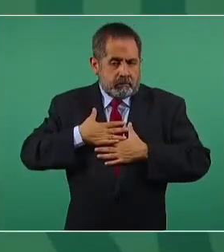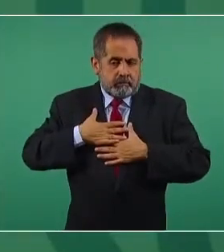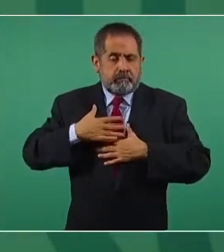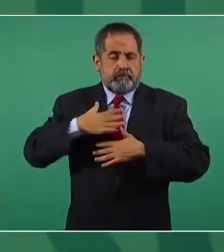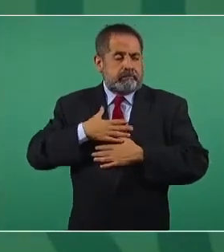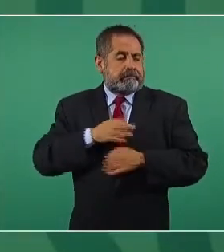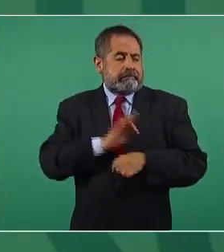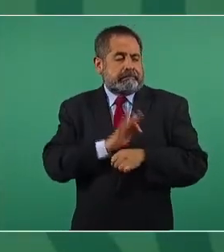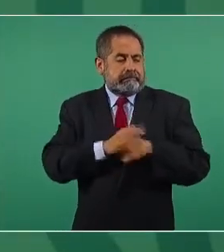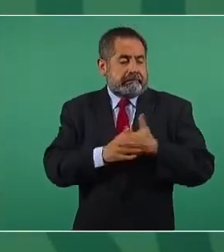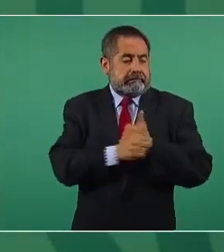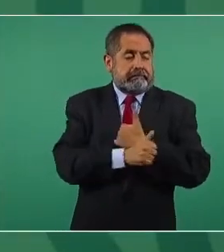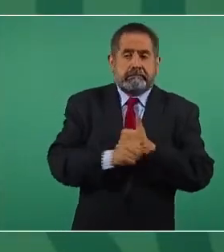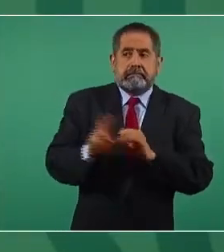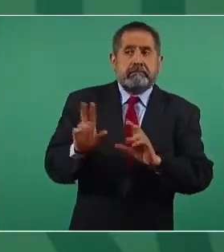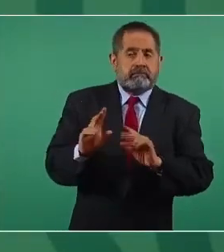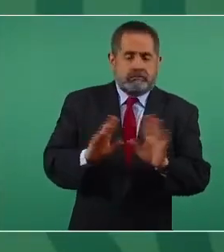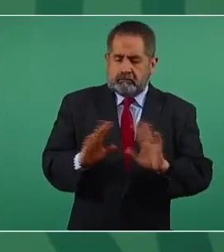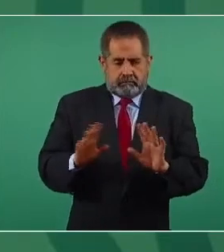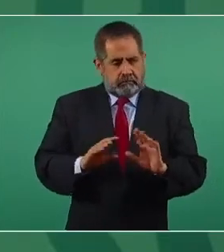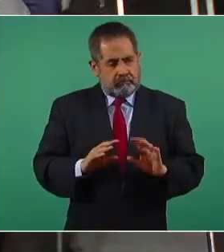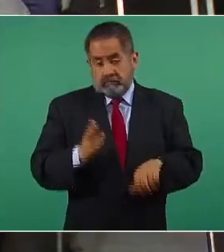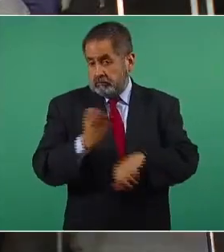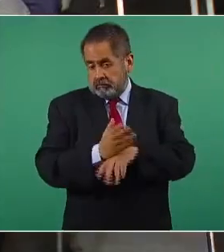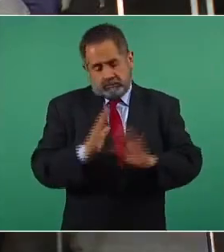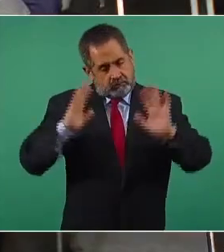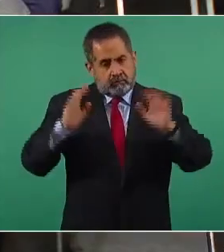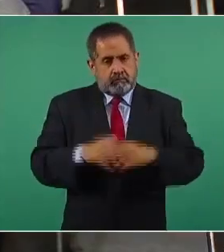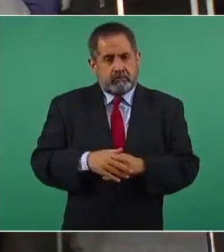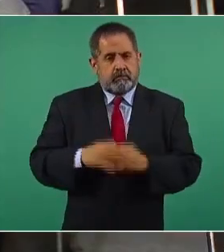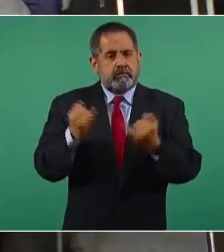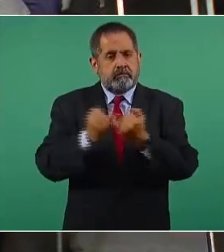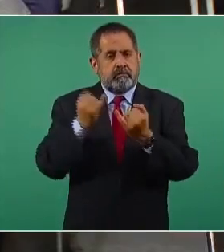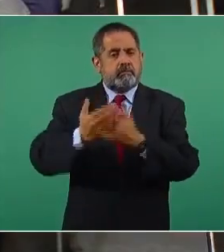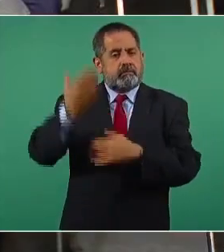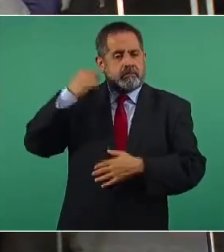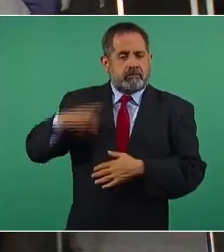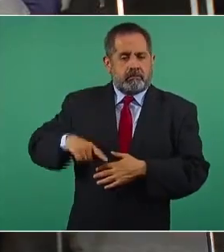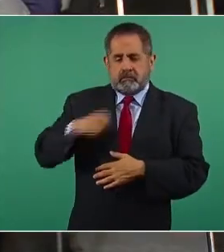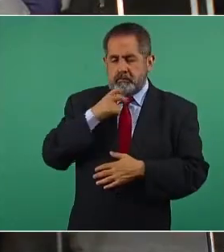encubridores, no es como antes, como los gobiernos de antes.